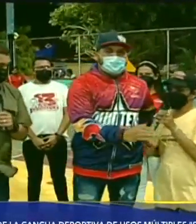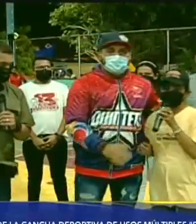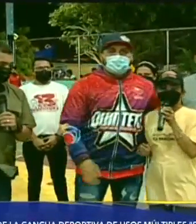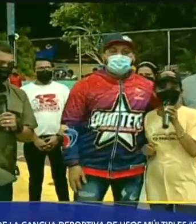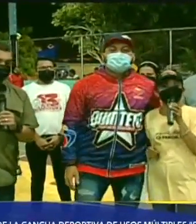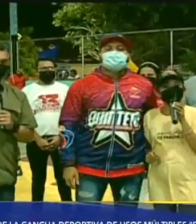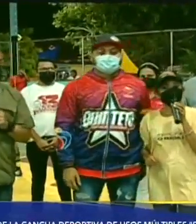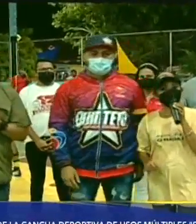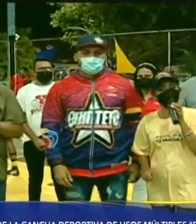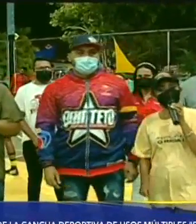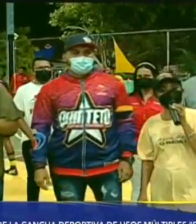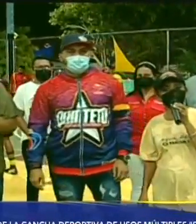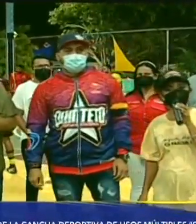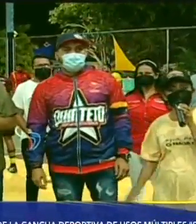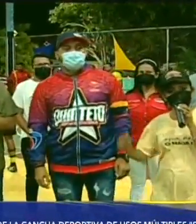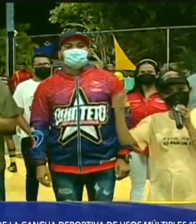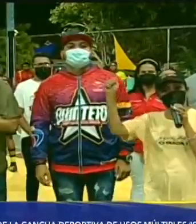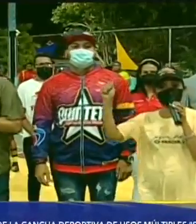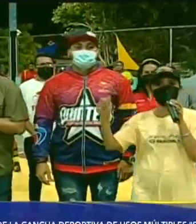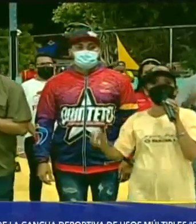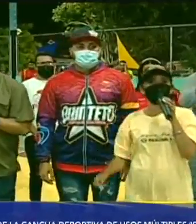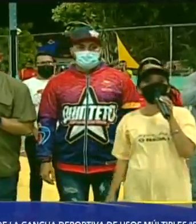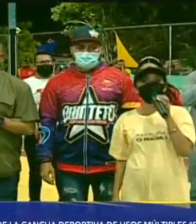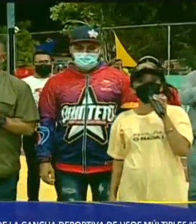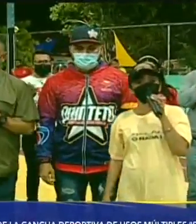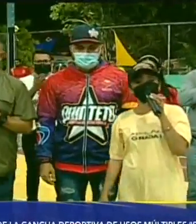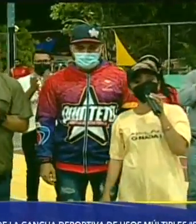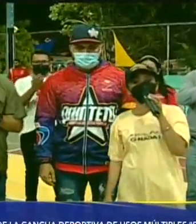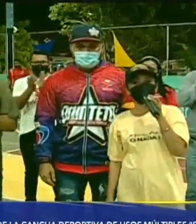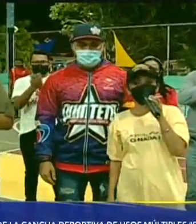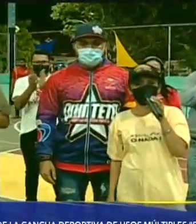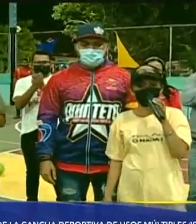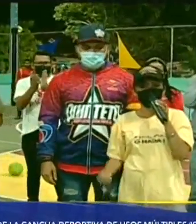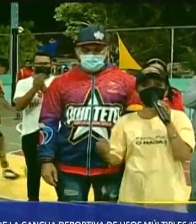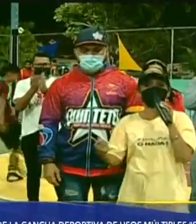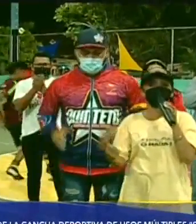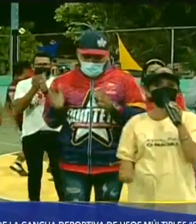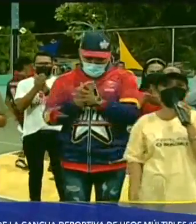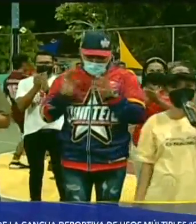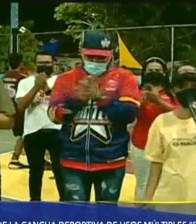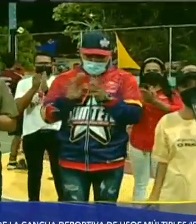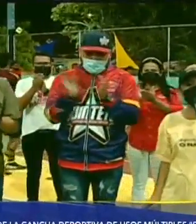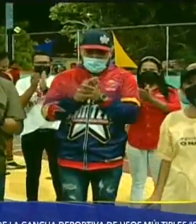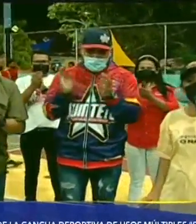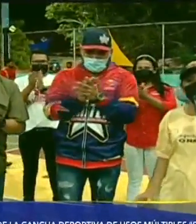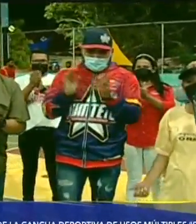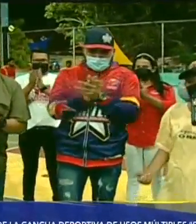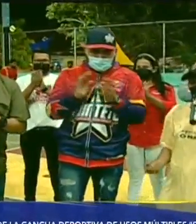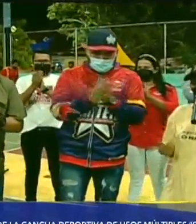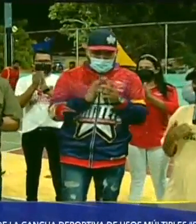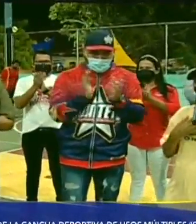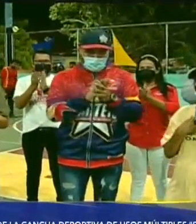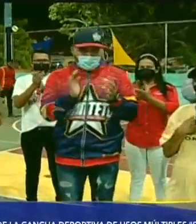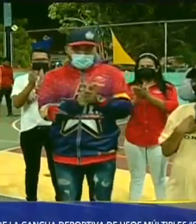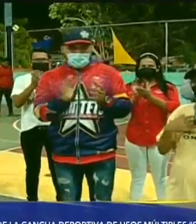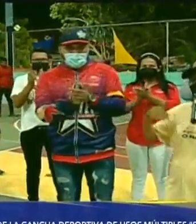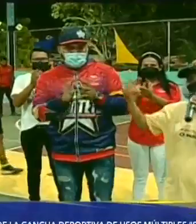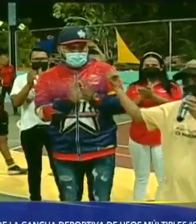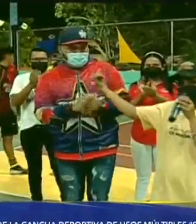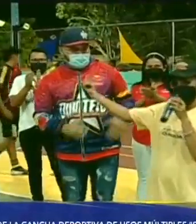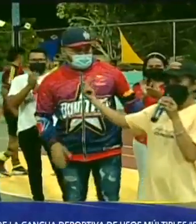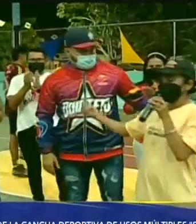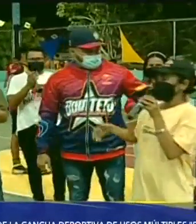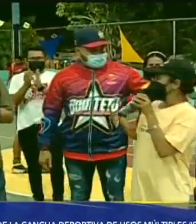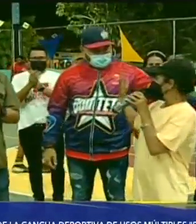muchas gracias buenas noches mi presidente desde acá de la parroquia Domitila Flores municipio de San Francisco con nuestro